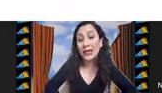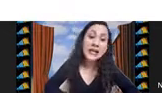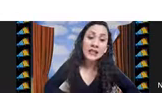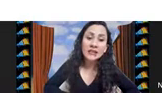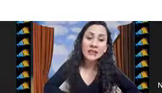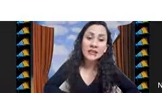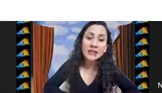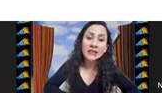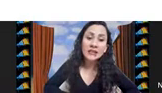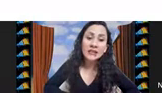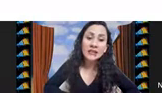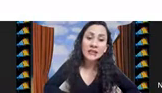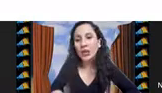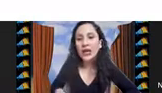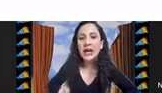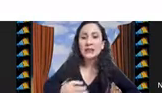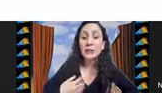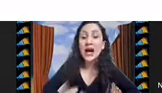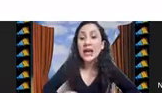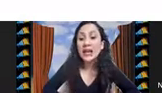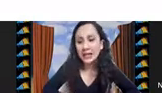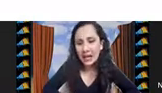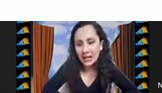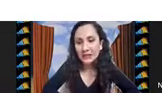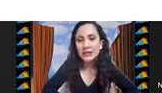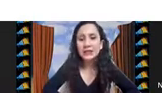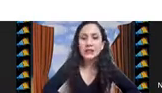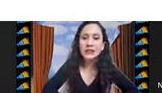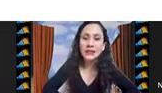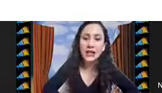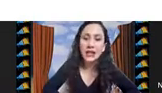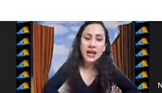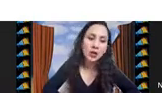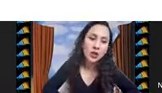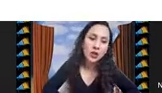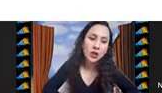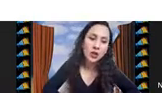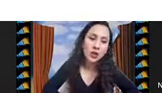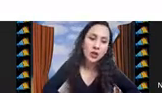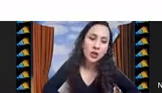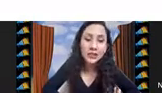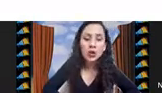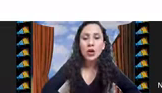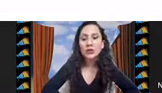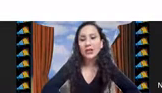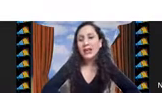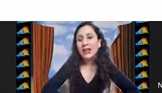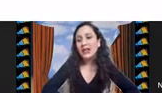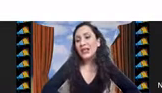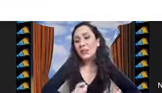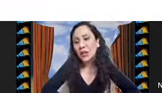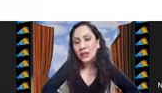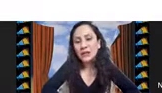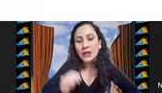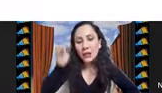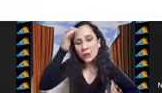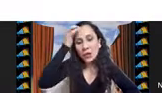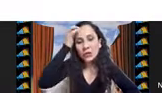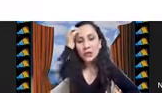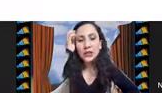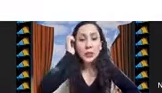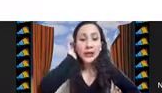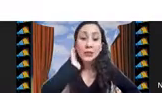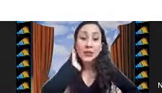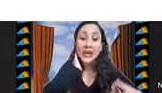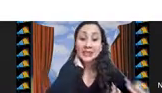y el desarrollo de metodologías para el análisis de algoritmos heurísticos y de problemas en